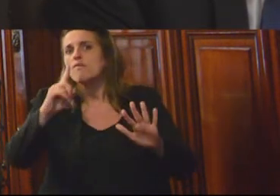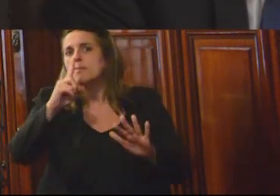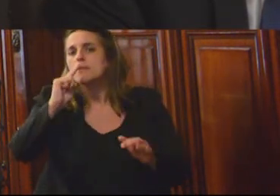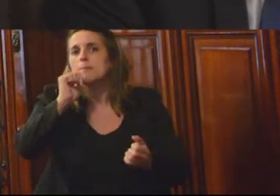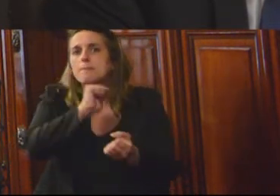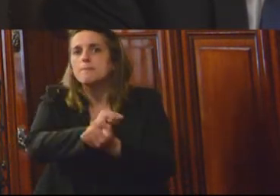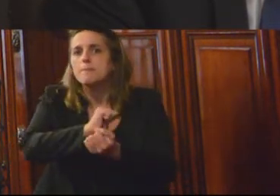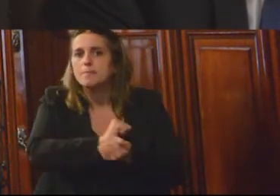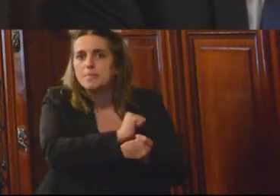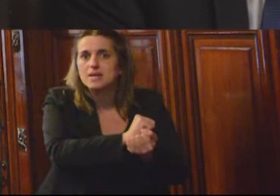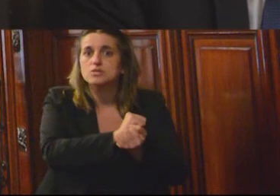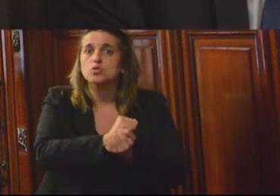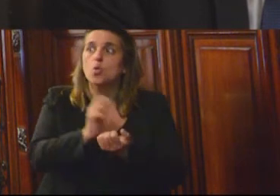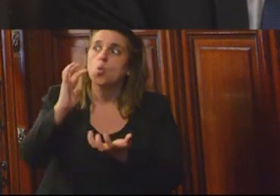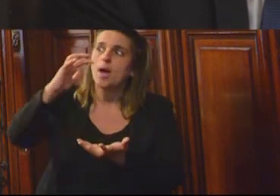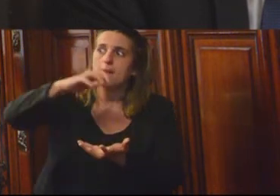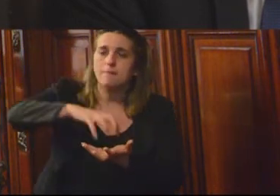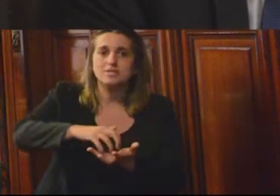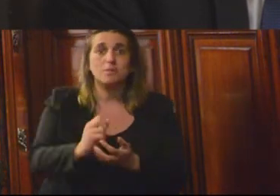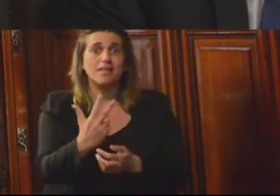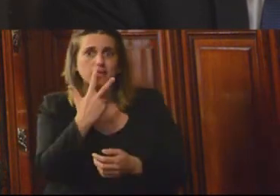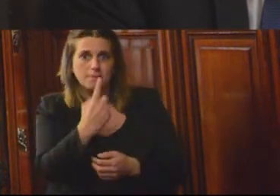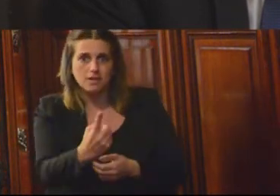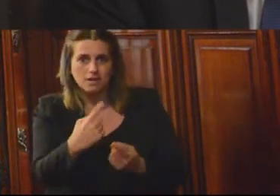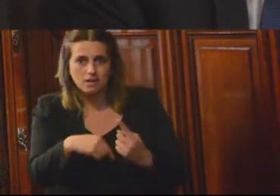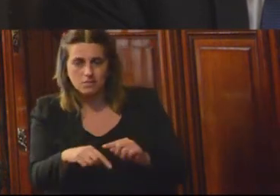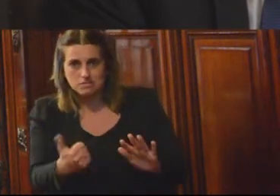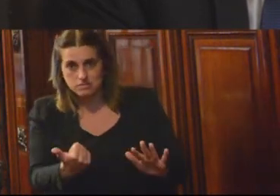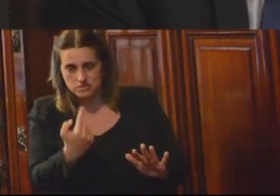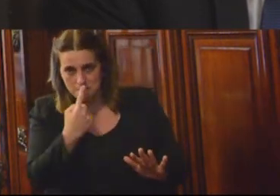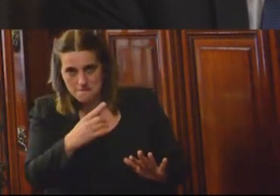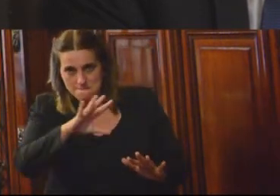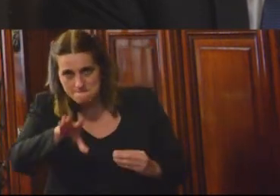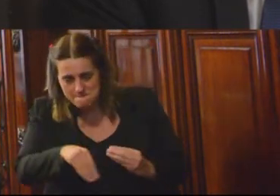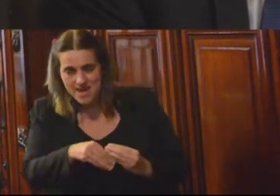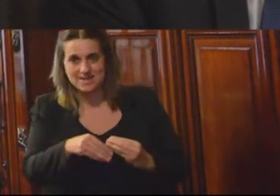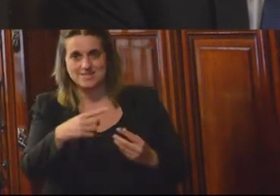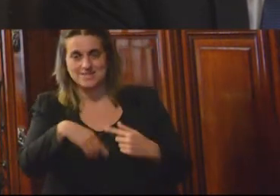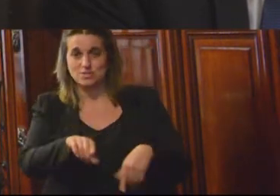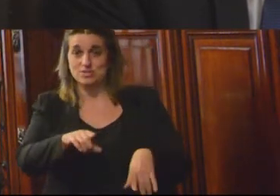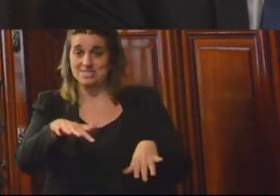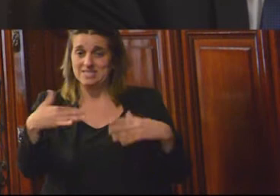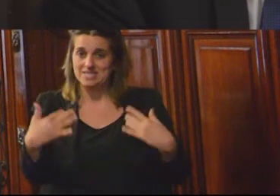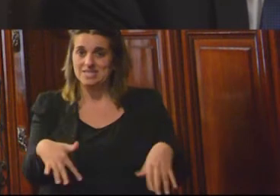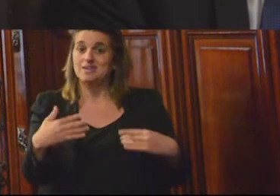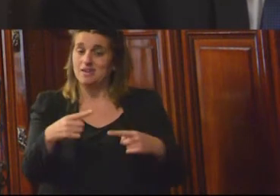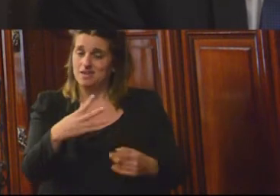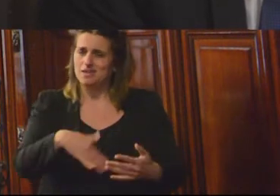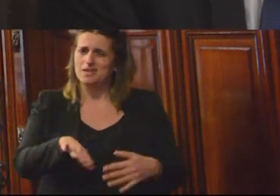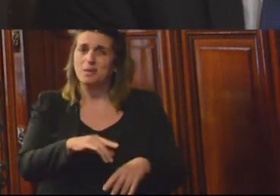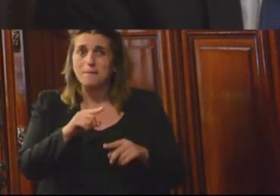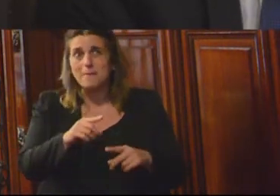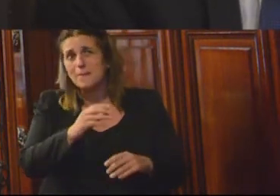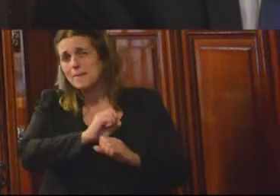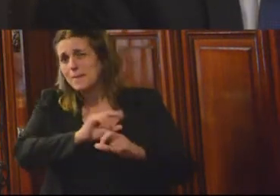con un espacio para 3.000, plaza para 3.000 personas, donde han existido los niveles más